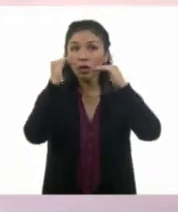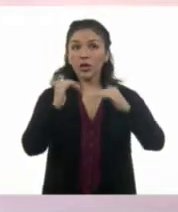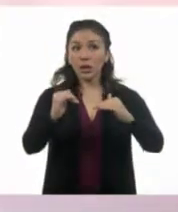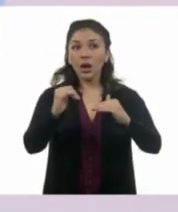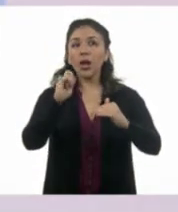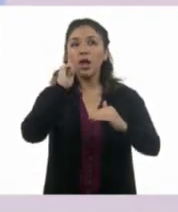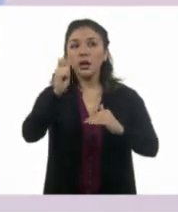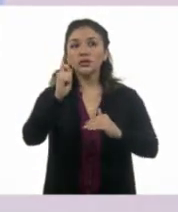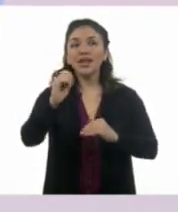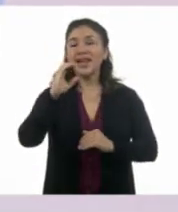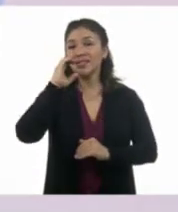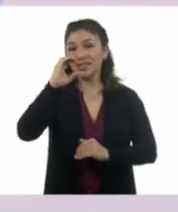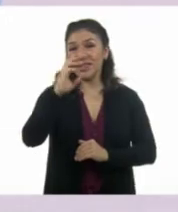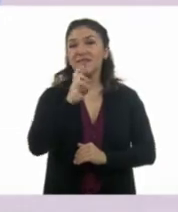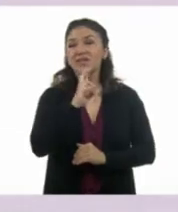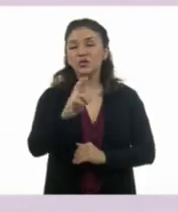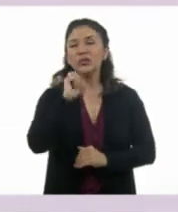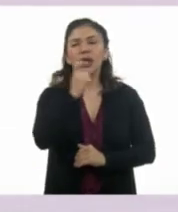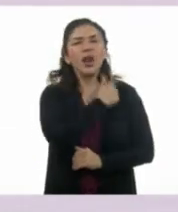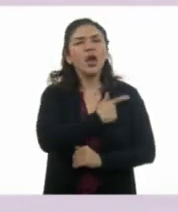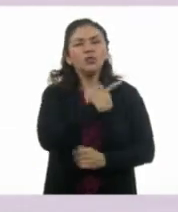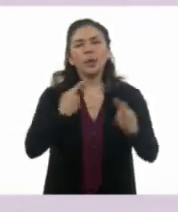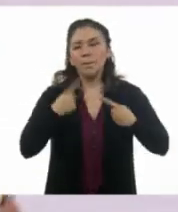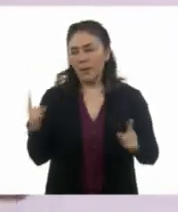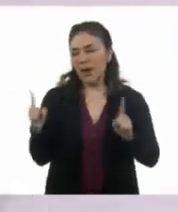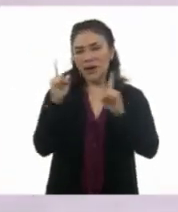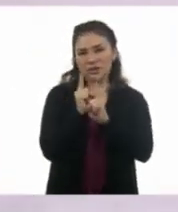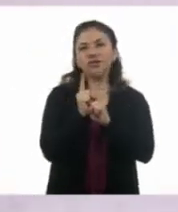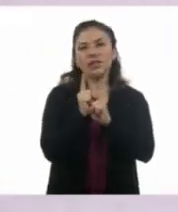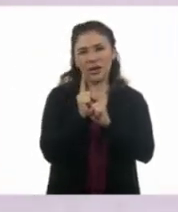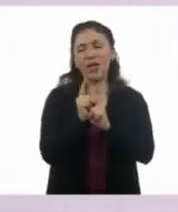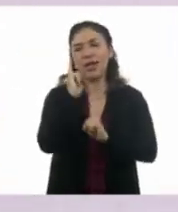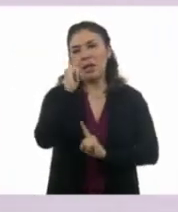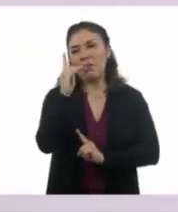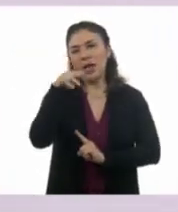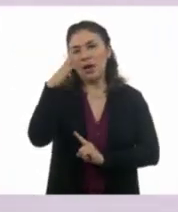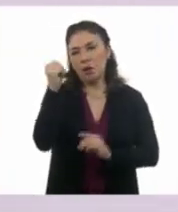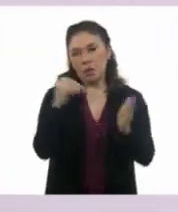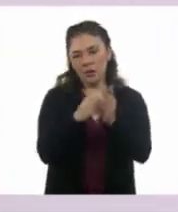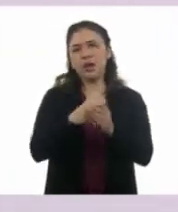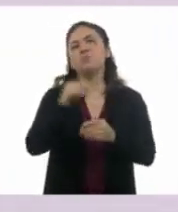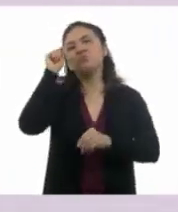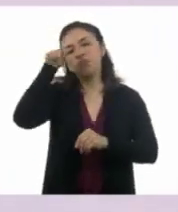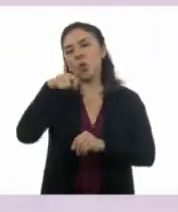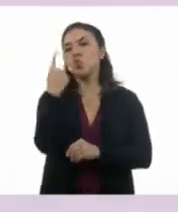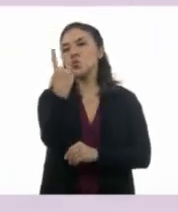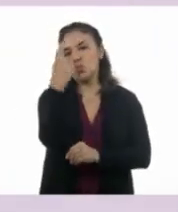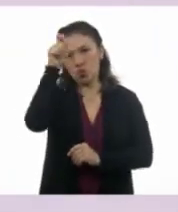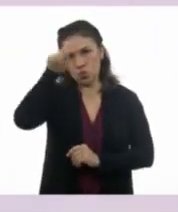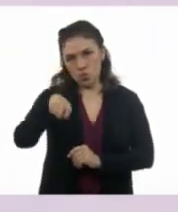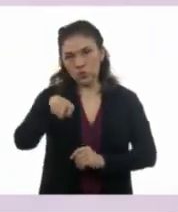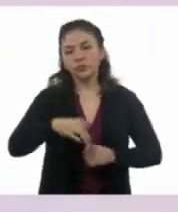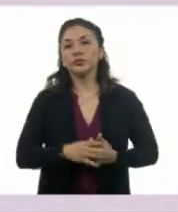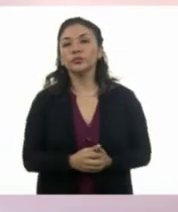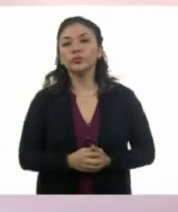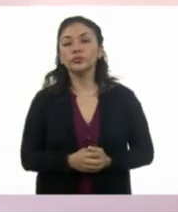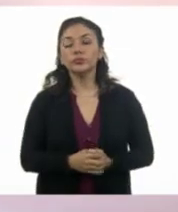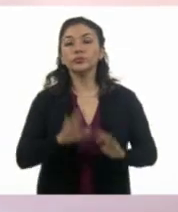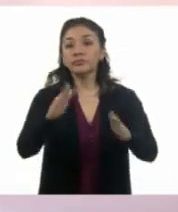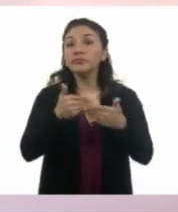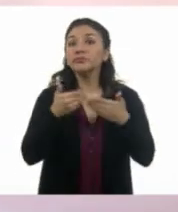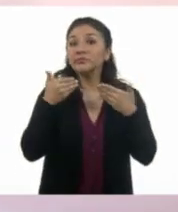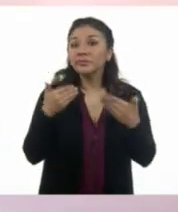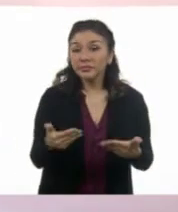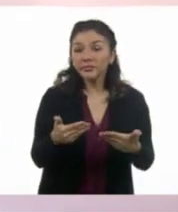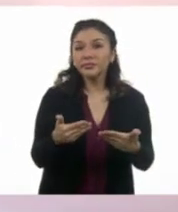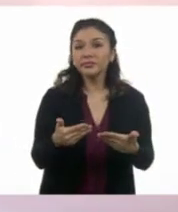Y en la C tenemos el personaje preferido de IPN 9000. Lo vamos a anotar. Uno. Uno solo. Ahora,